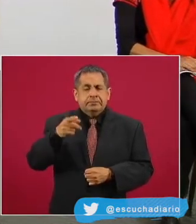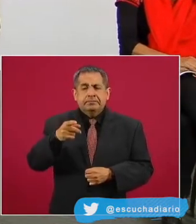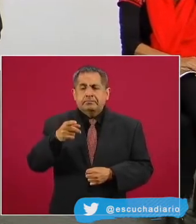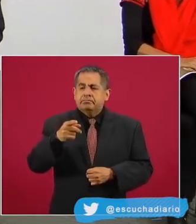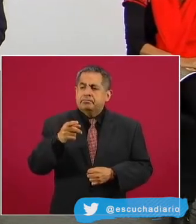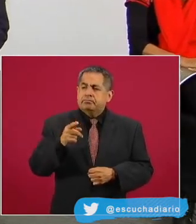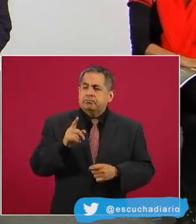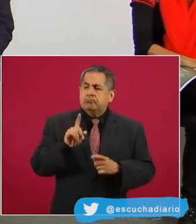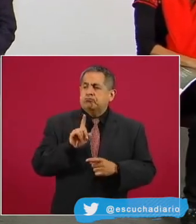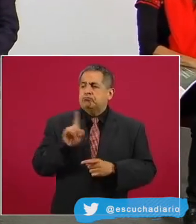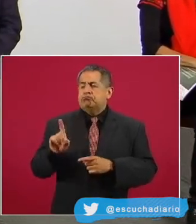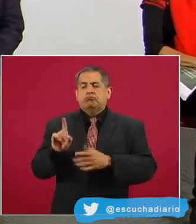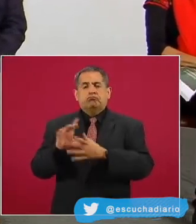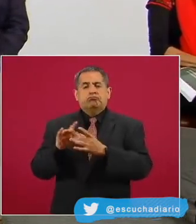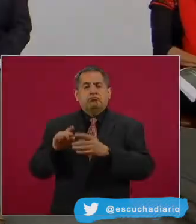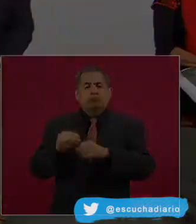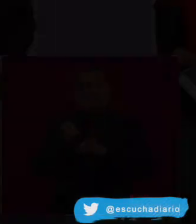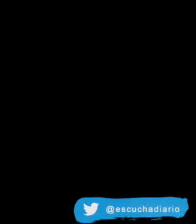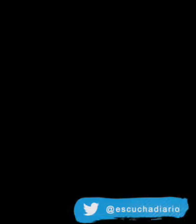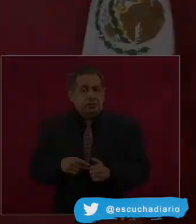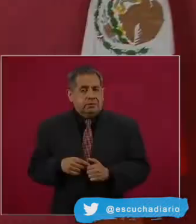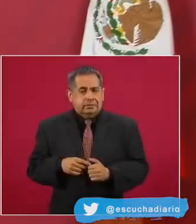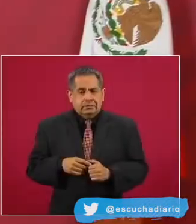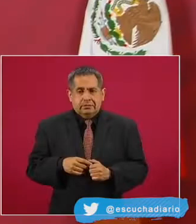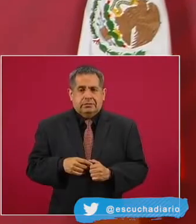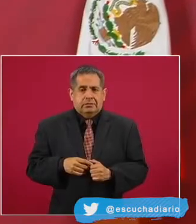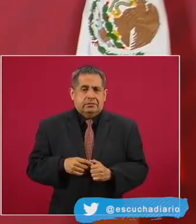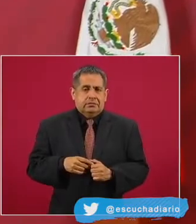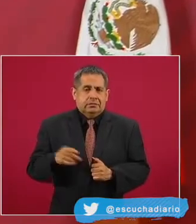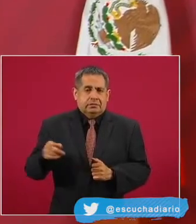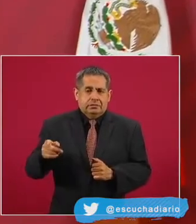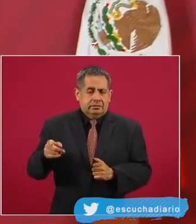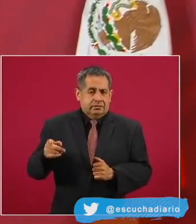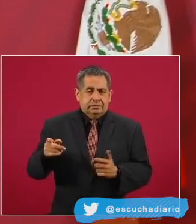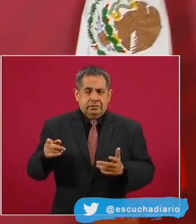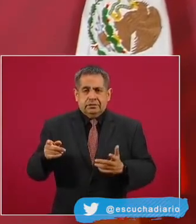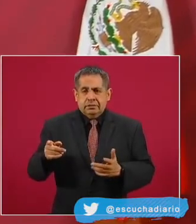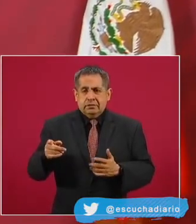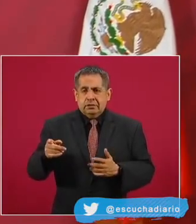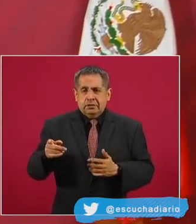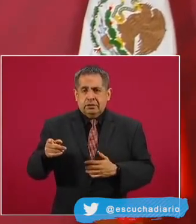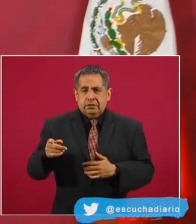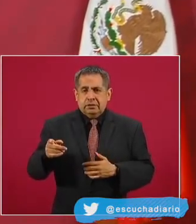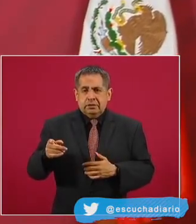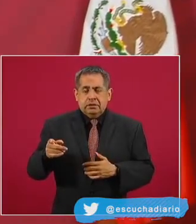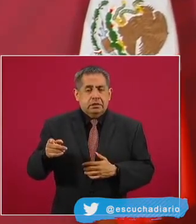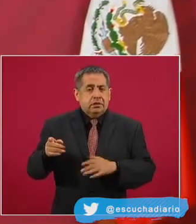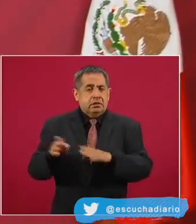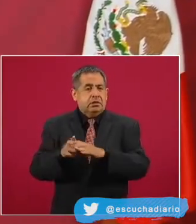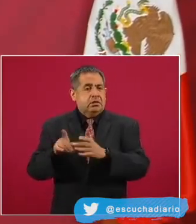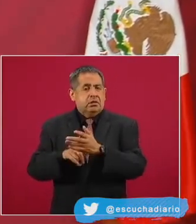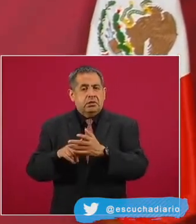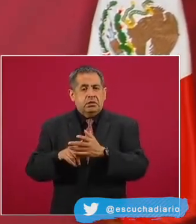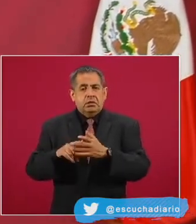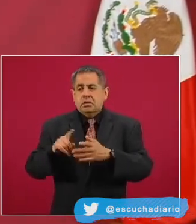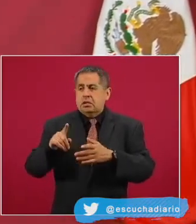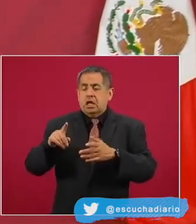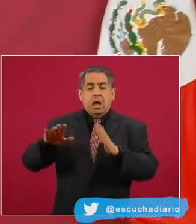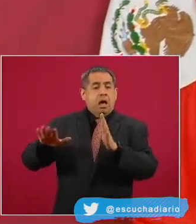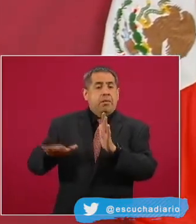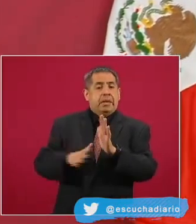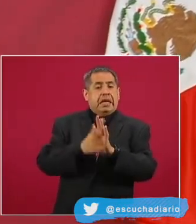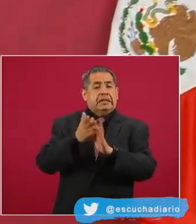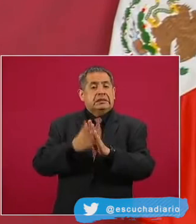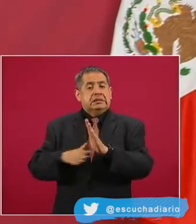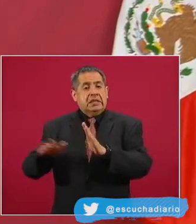Unidos. En cuanto al tema electoral en México, el presidente espera que algunos funcionarios que forman parte de su gobierno presenten